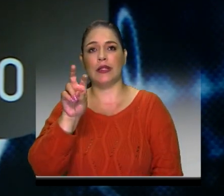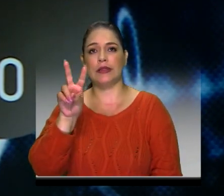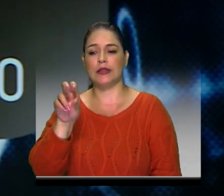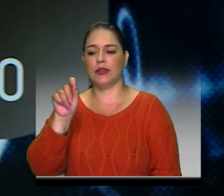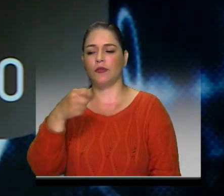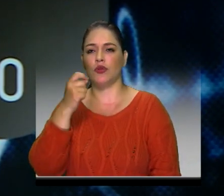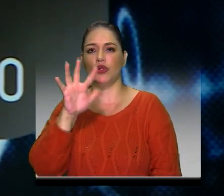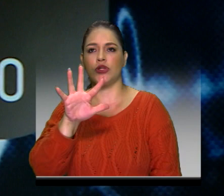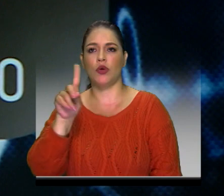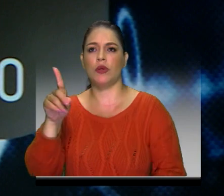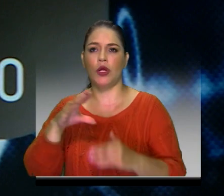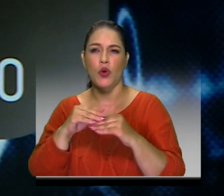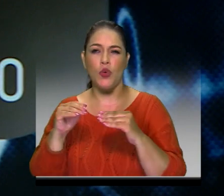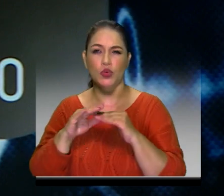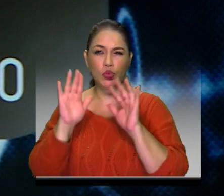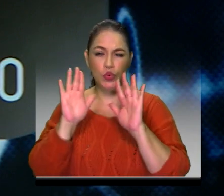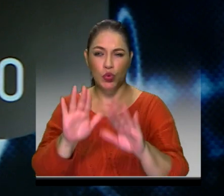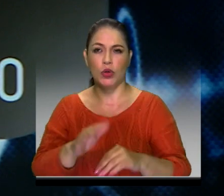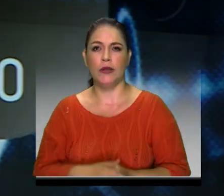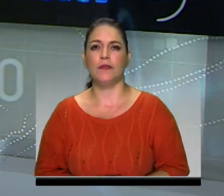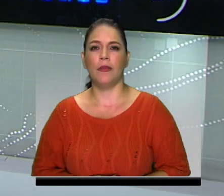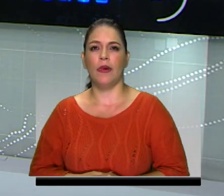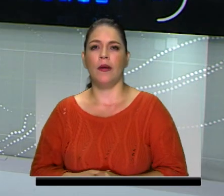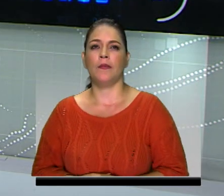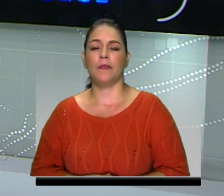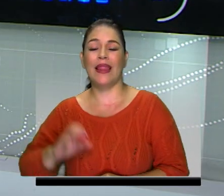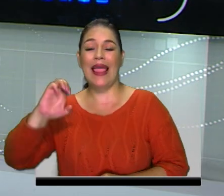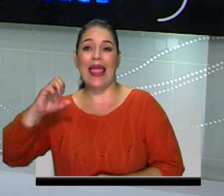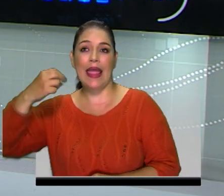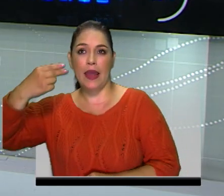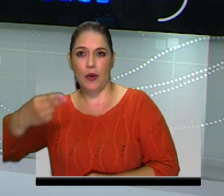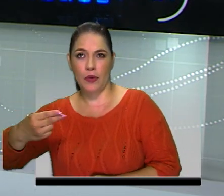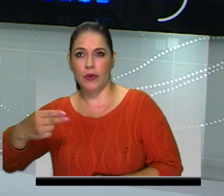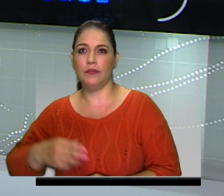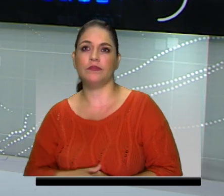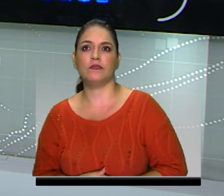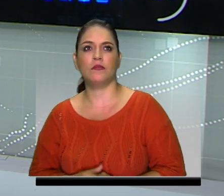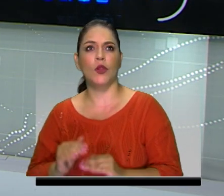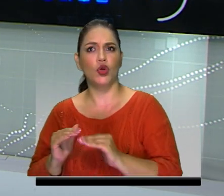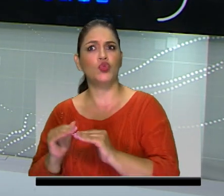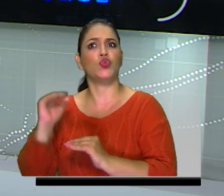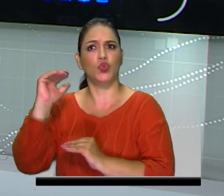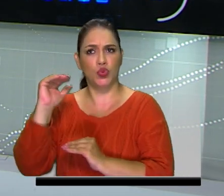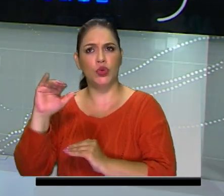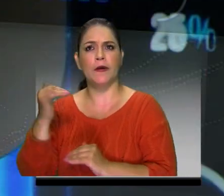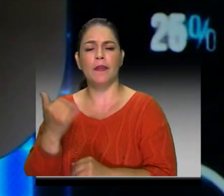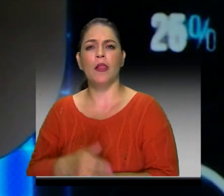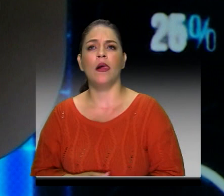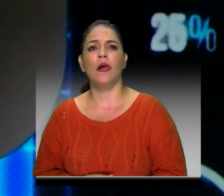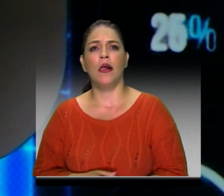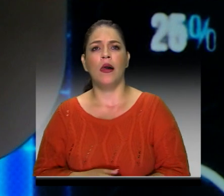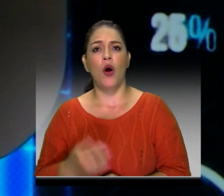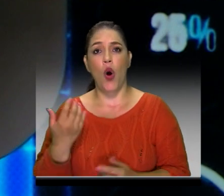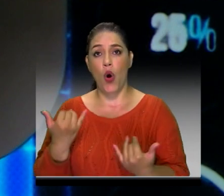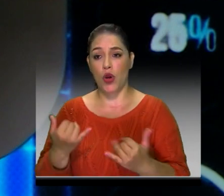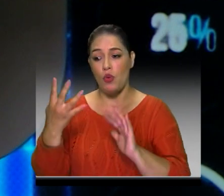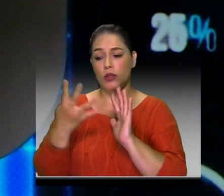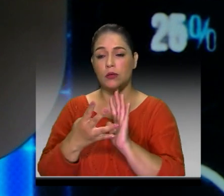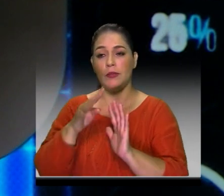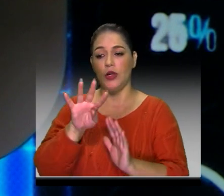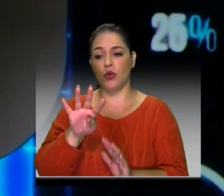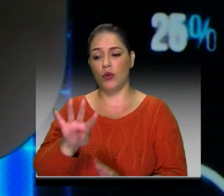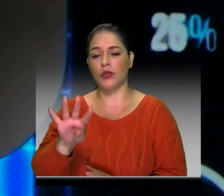pesos con 51. El euro, por su parte, también ascendió, porque su apertura fue en 4